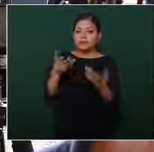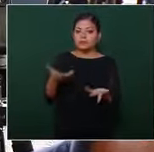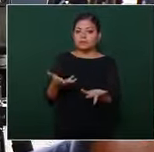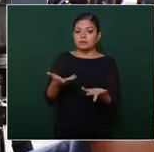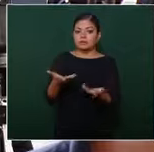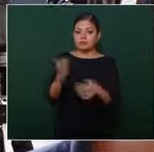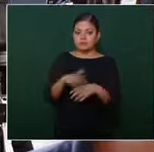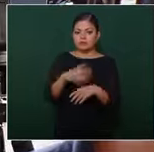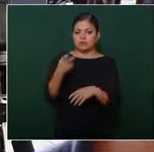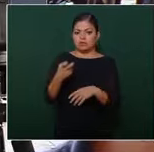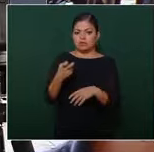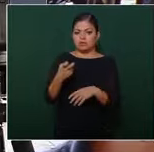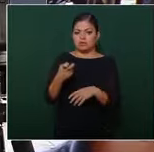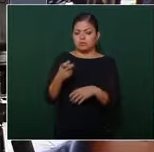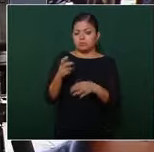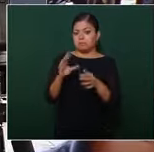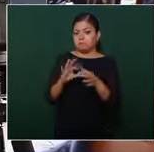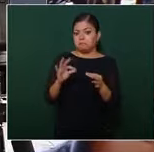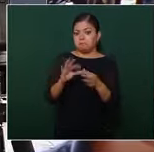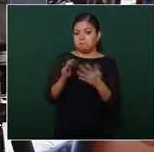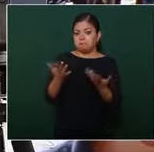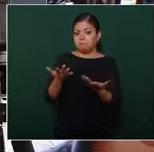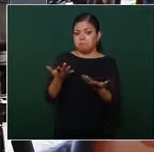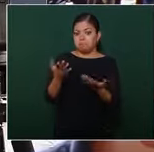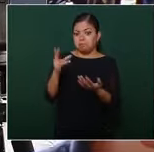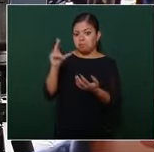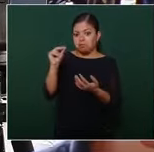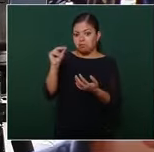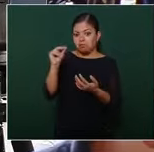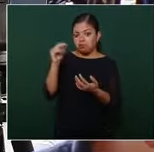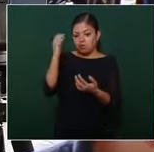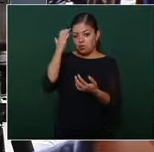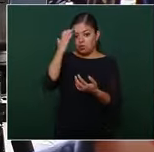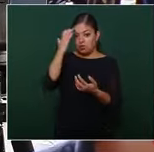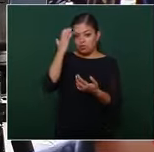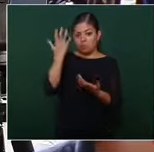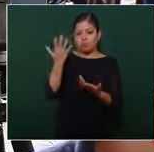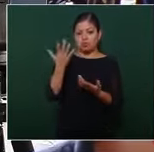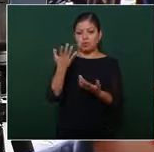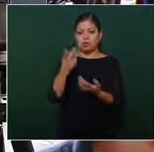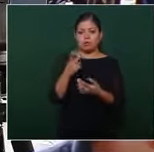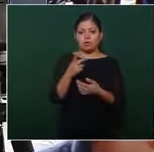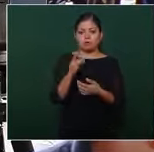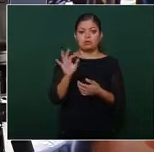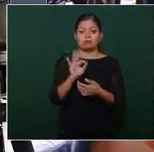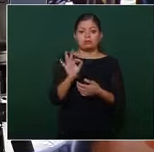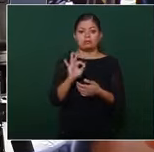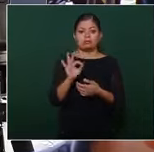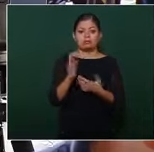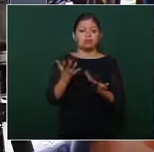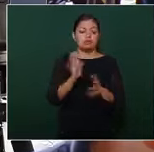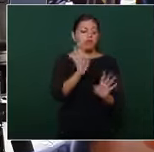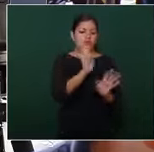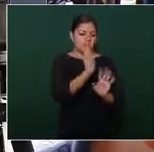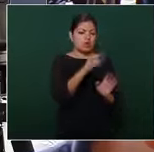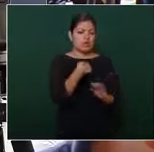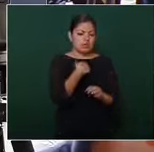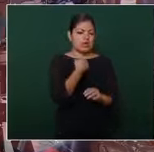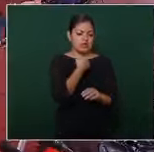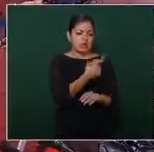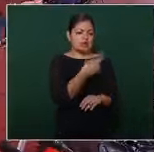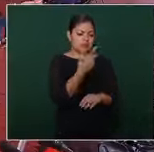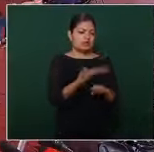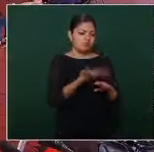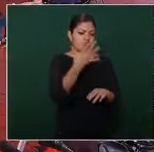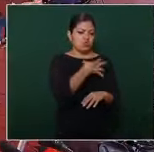si si qué no hay preocupación, no? Que no conozca, sino de manera cercana, para que que le hayan matado su pueblo. No, ya dije, y es muy